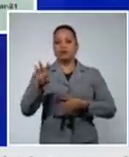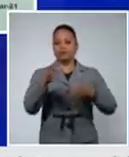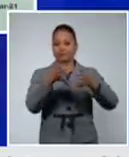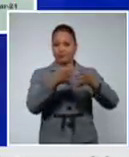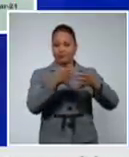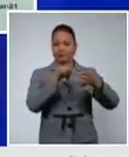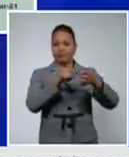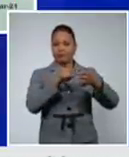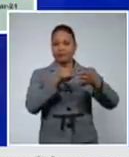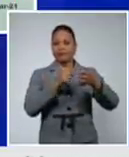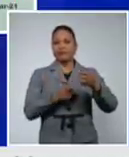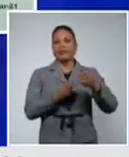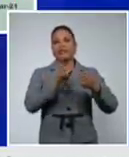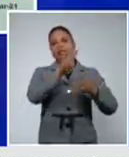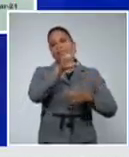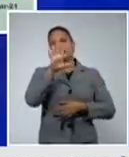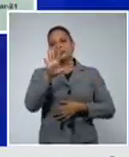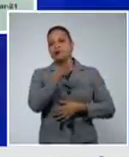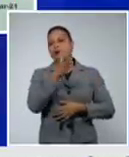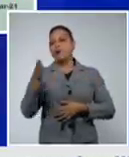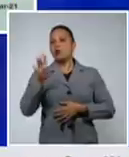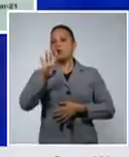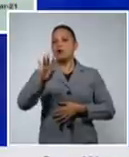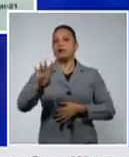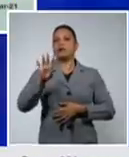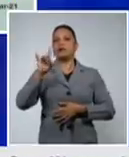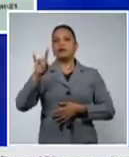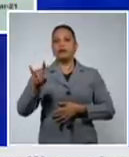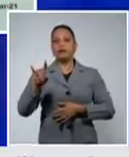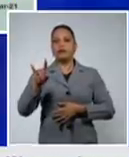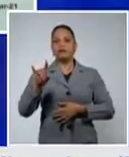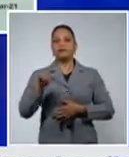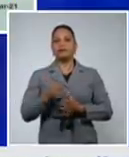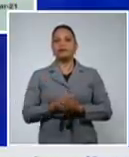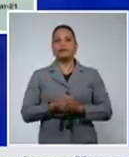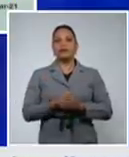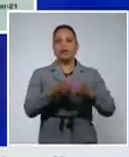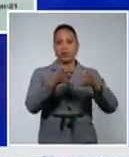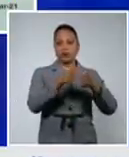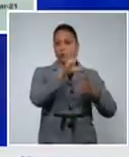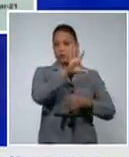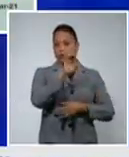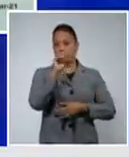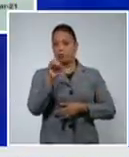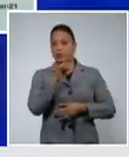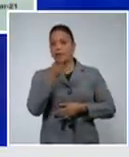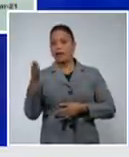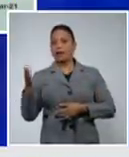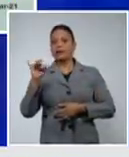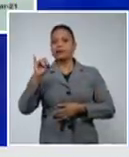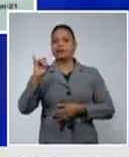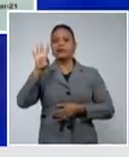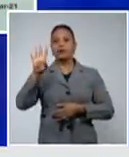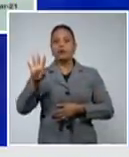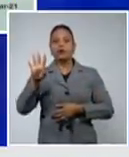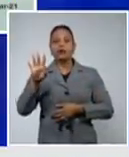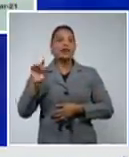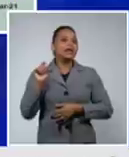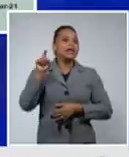35 a 49 el de 50 a 64 y la última barra es la de 64